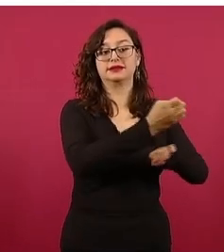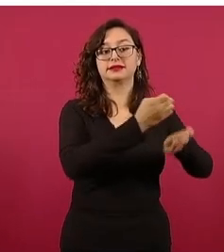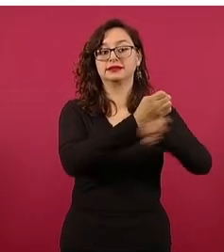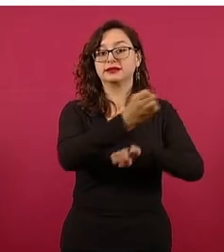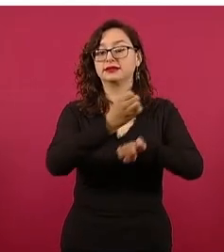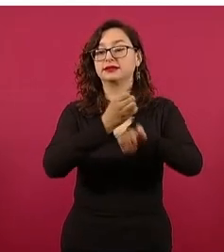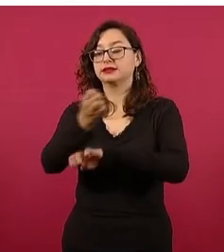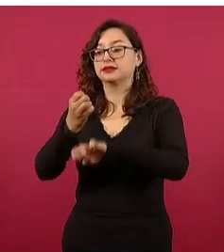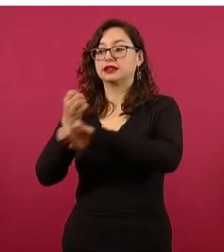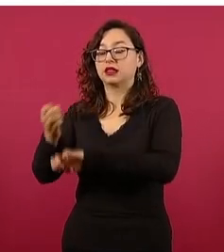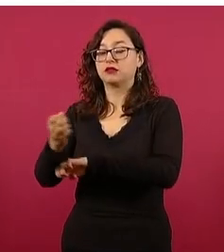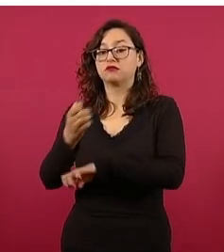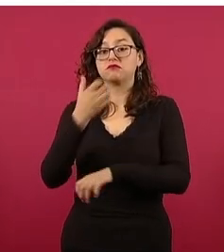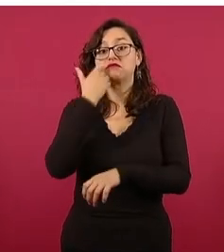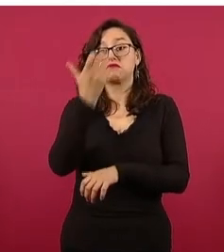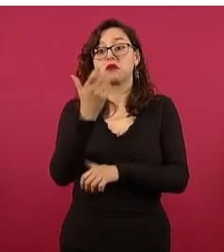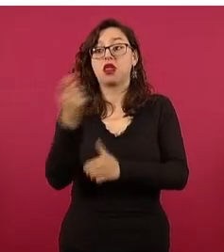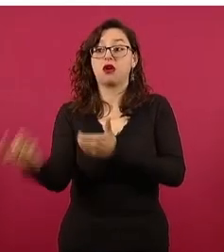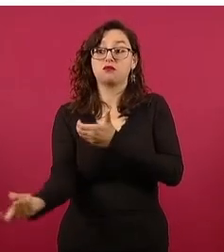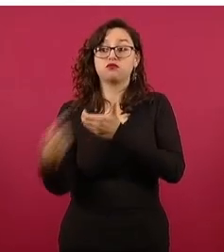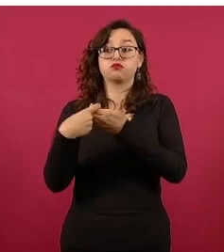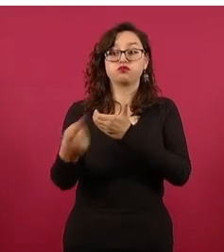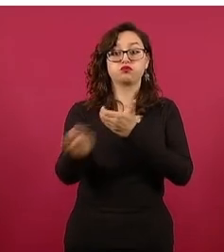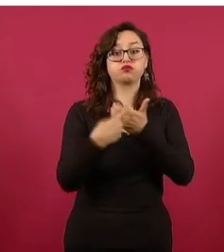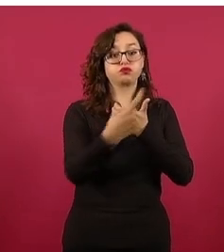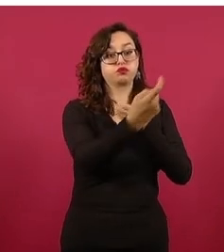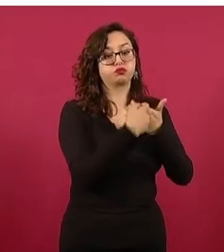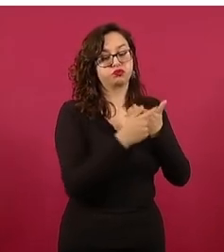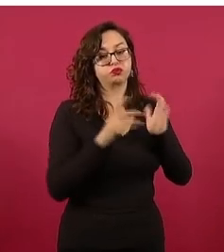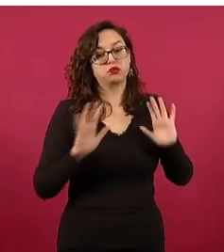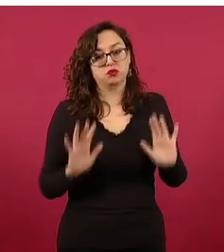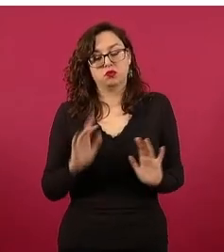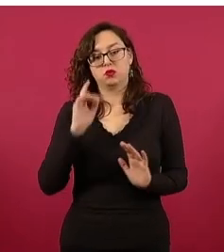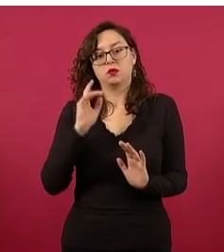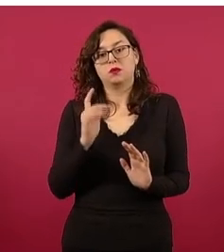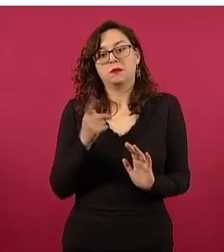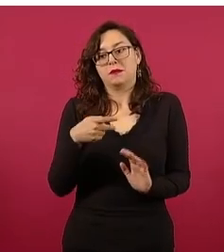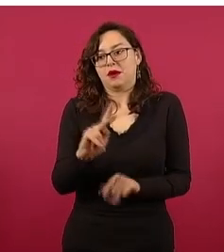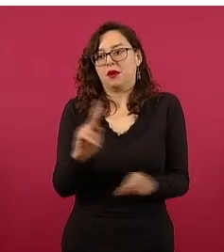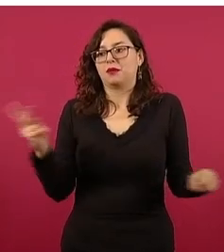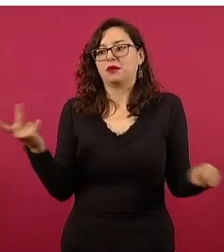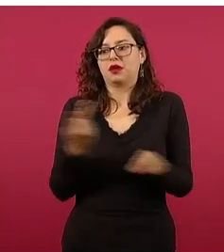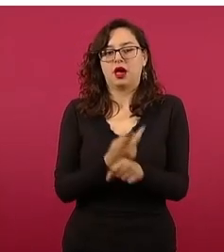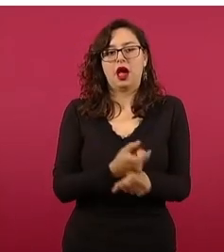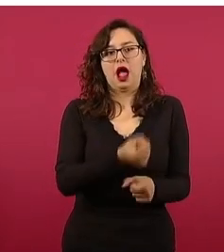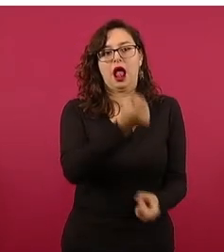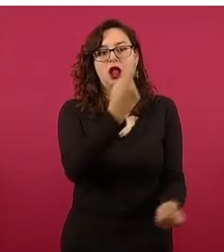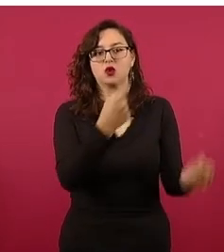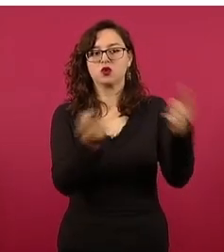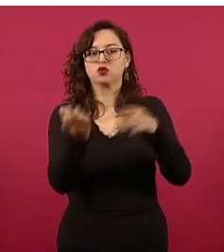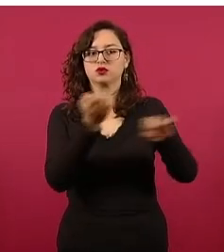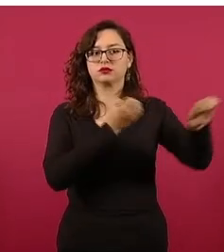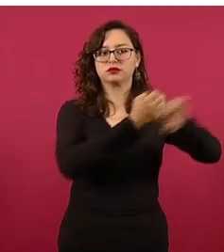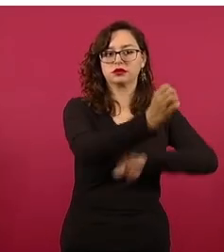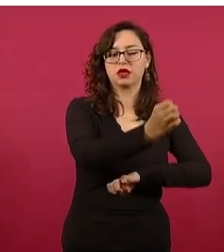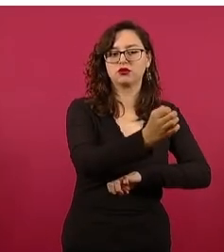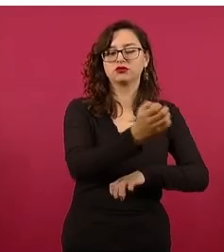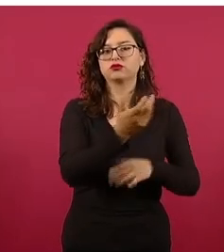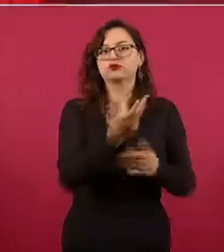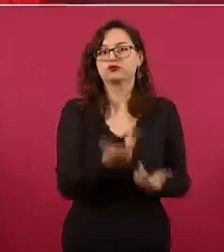llevan cinco, diez años, quince años trabajando en el sistema de salud en un estado